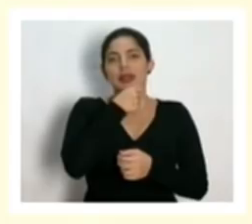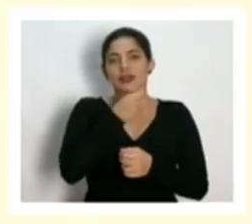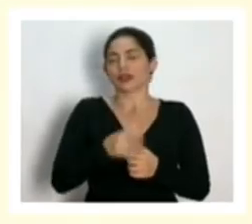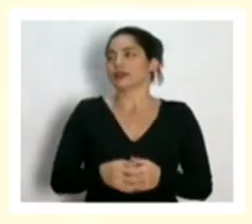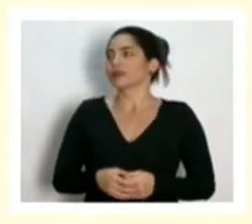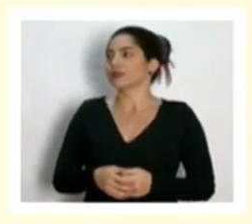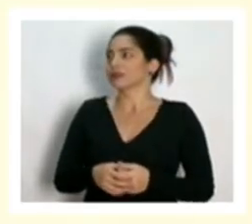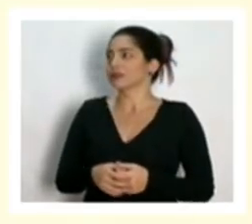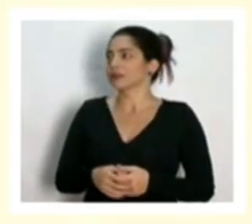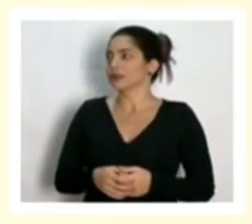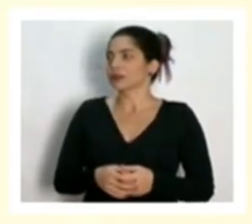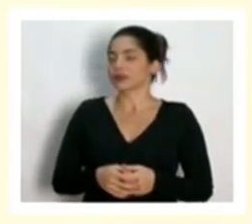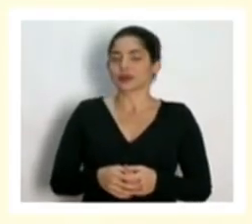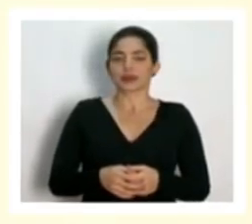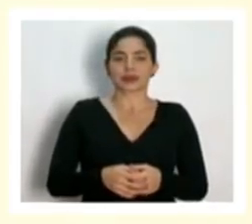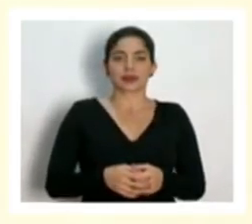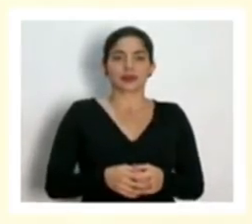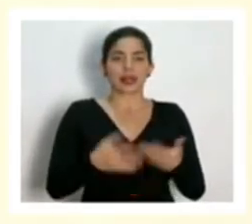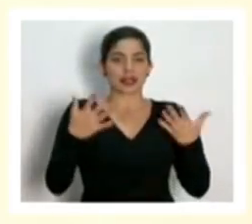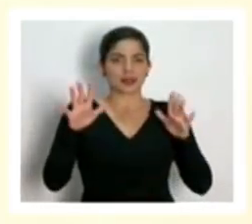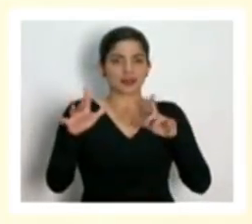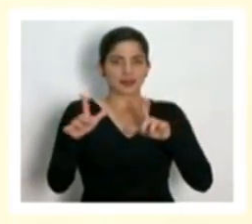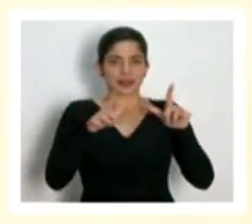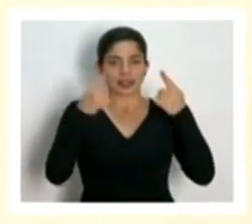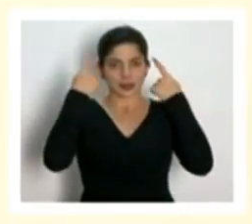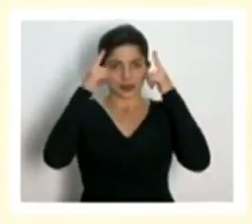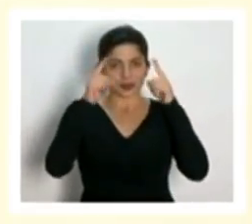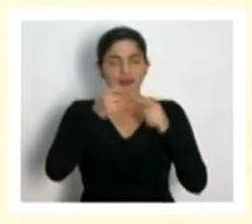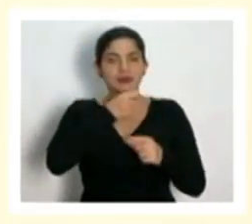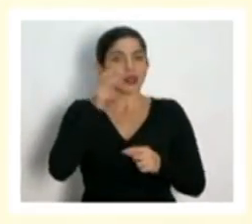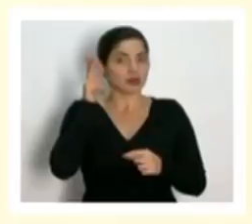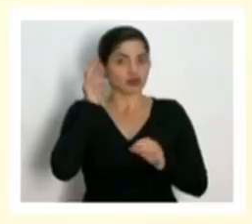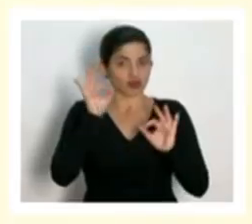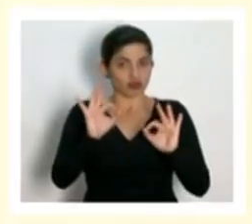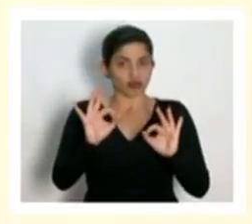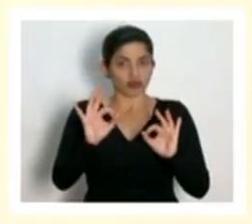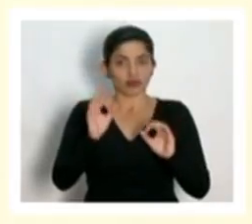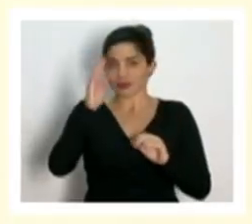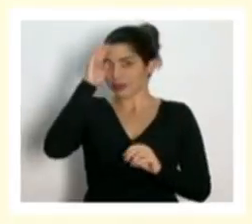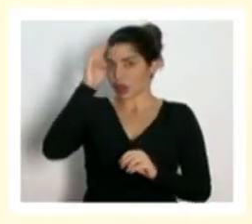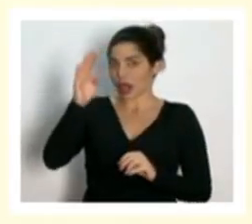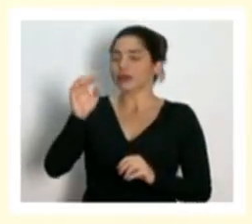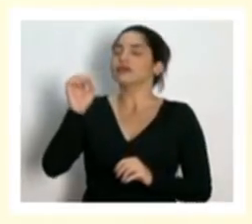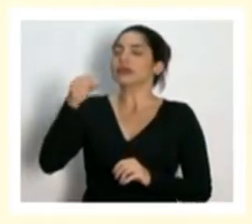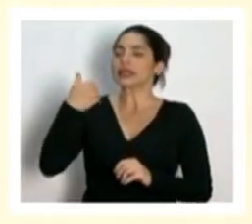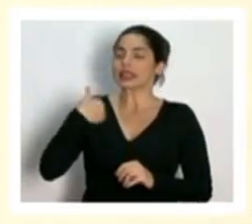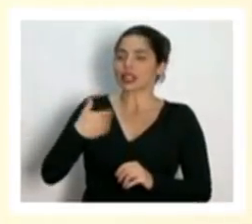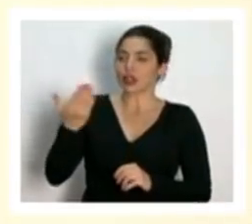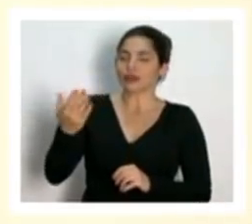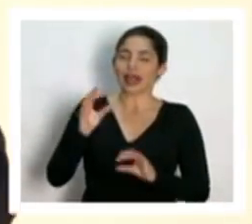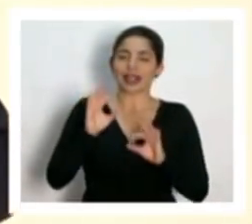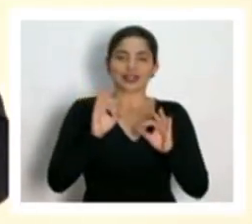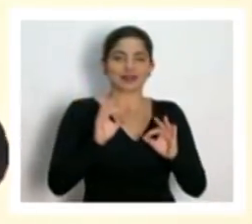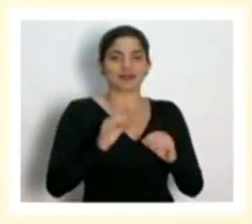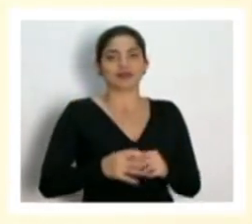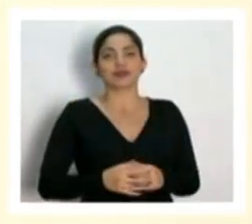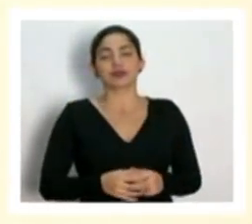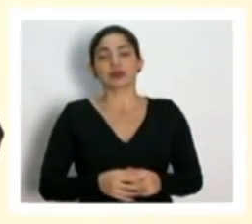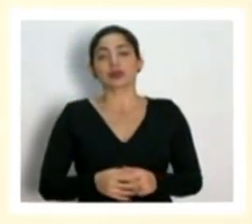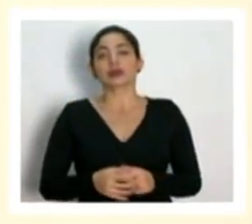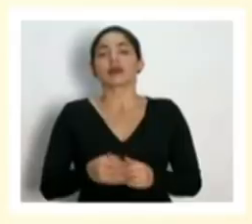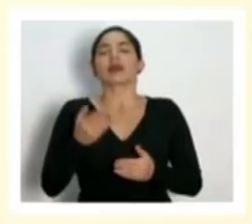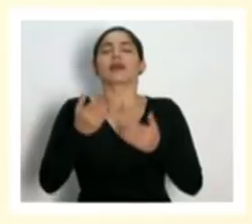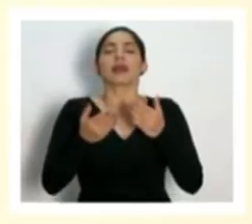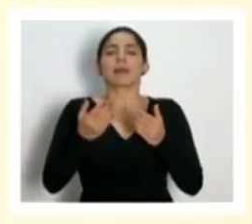Ahí sí está ya abierto. Ahí está ya. ¿Me oyen? ¿Me oyen? Hola. Sí, señor. Sí, ok. No,